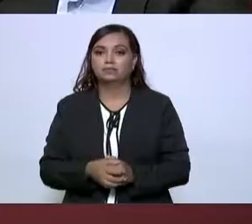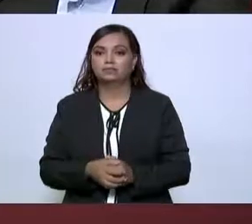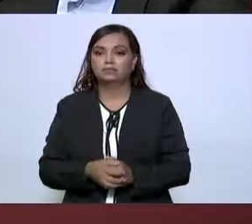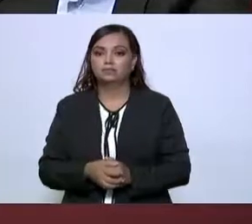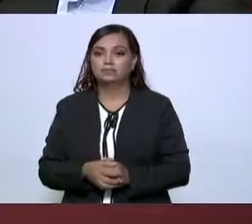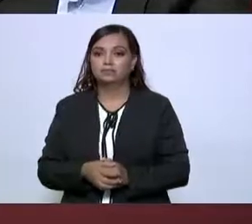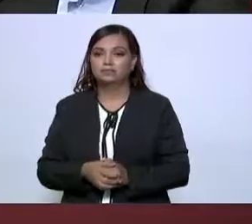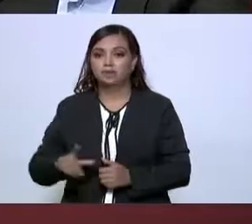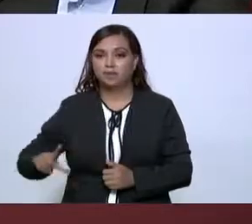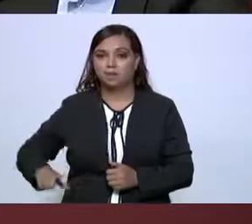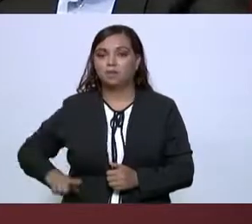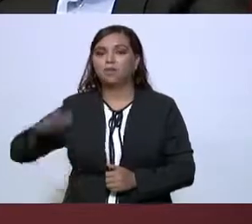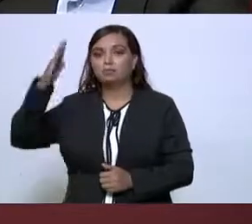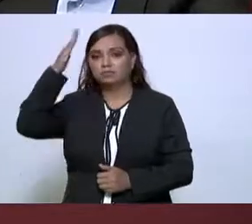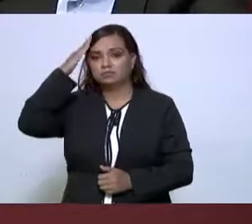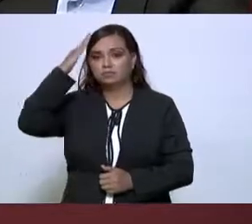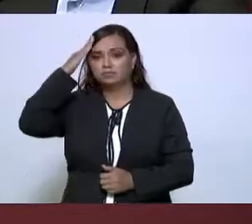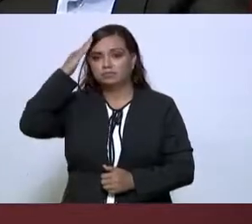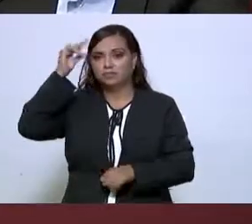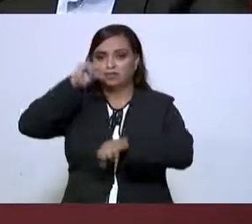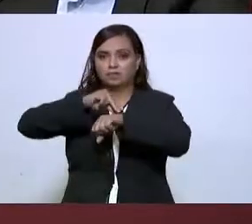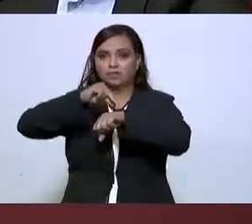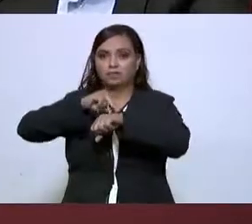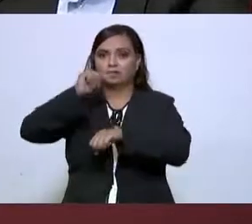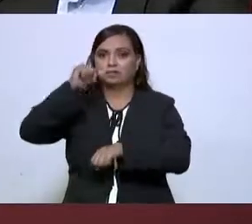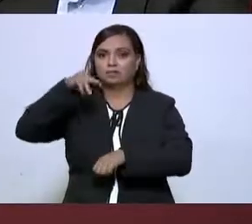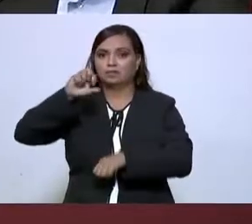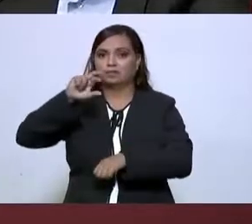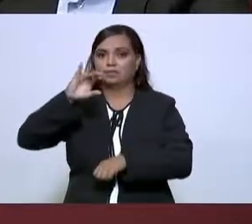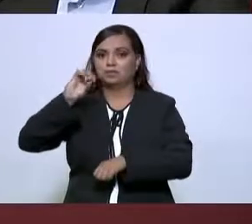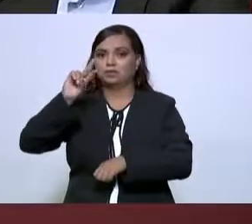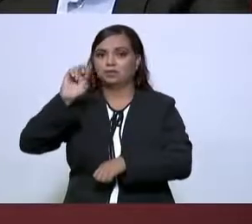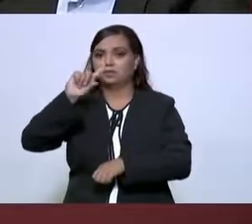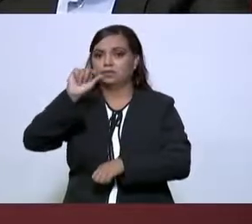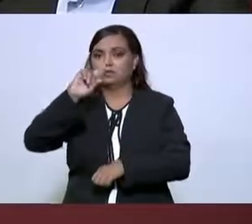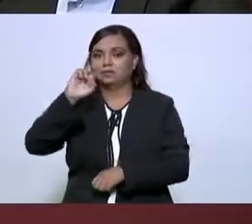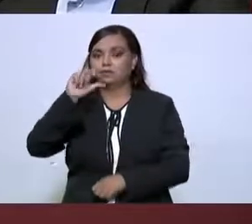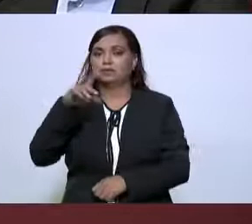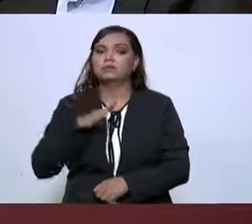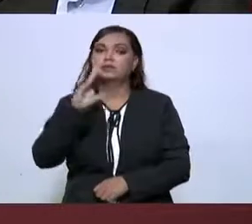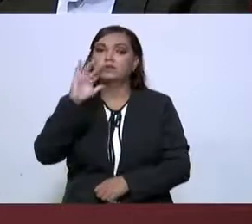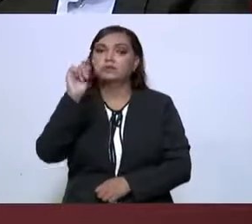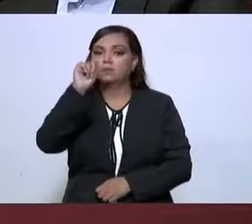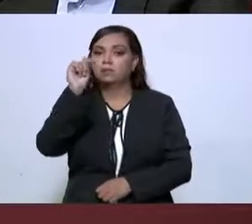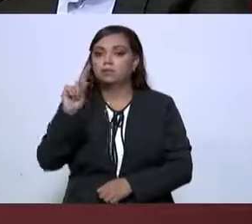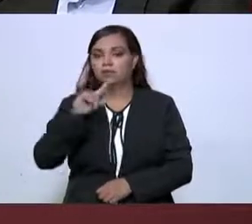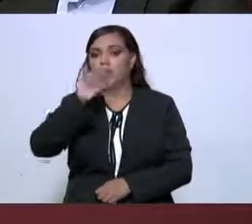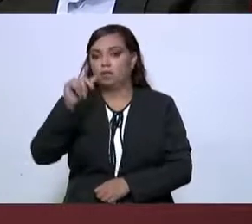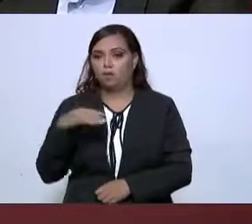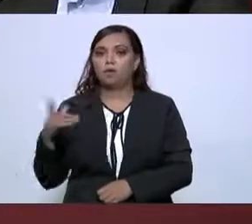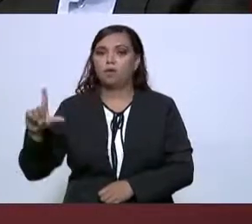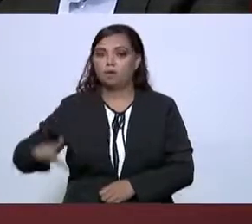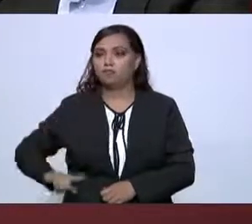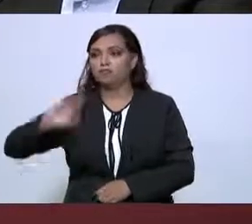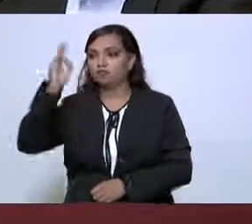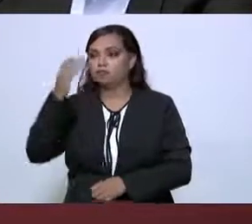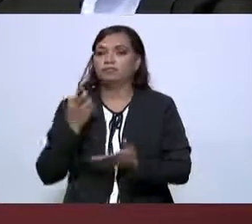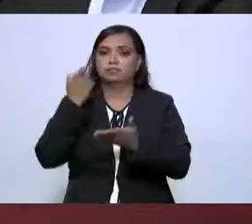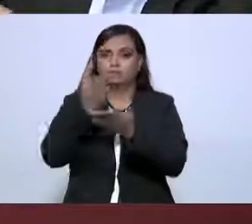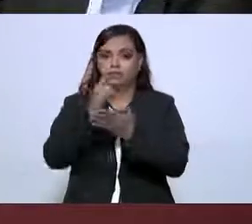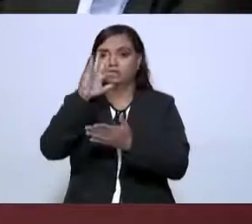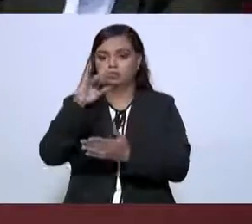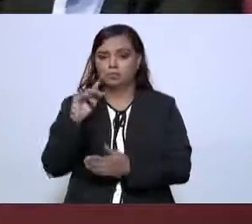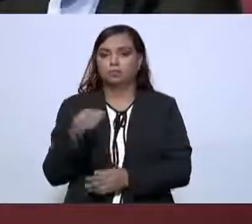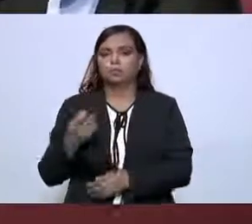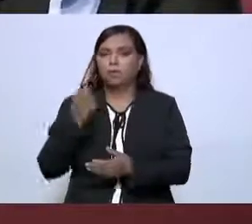el gobierno que encabeza el doctor Américo Villarreal, el 50 por ciento, y la federación va a aportar el